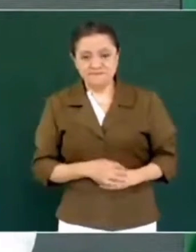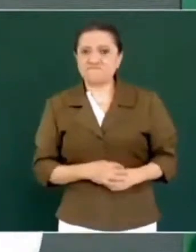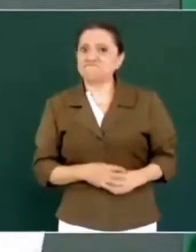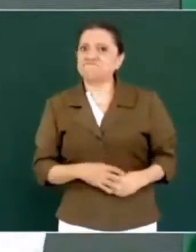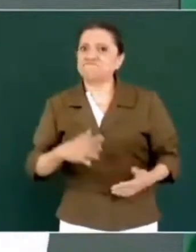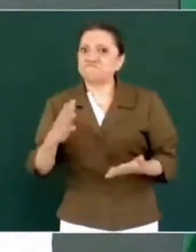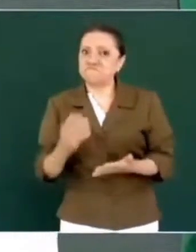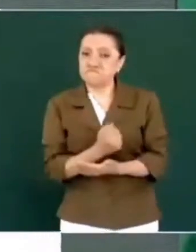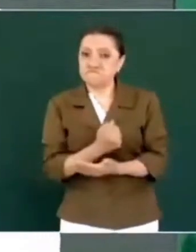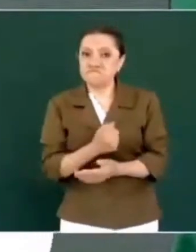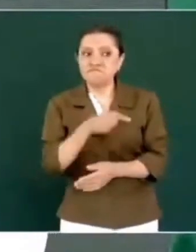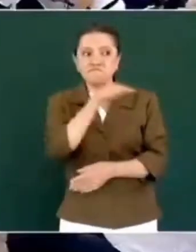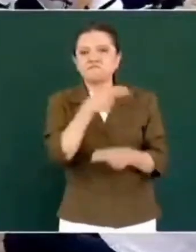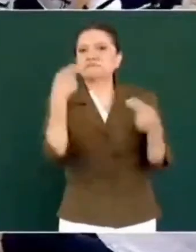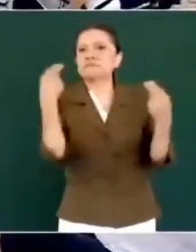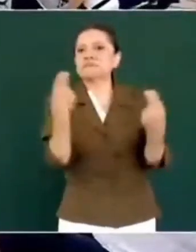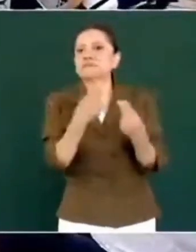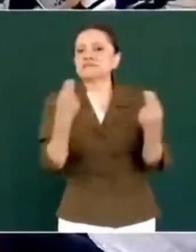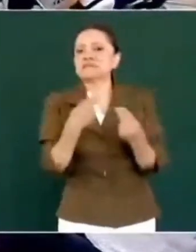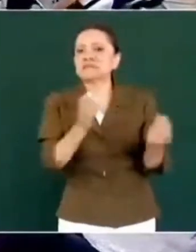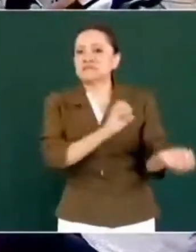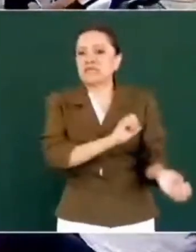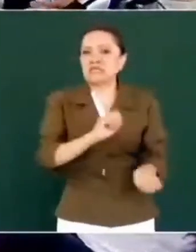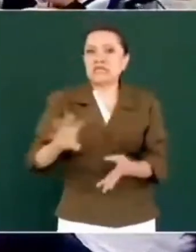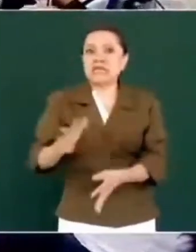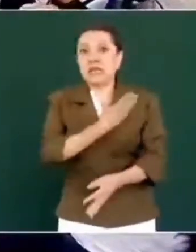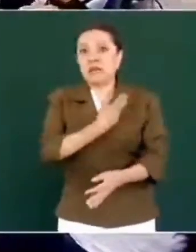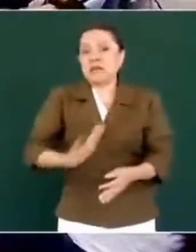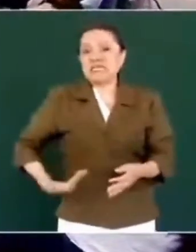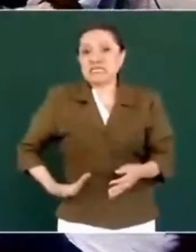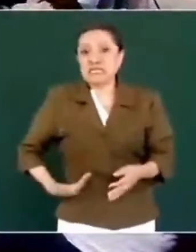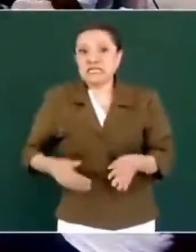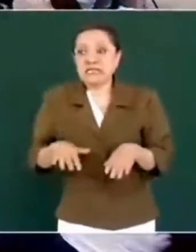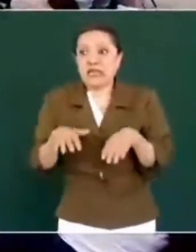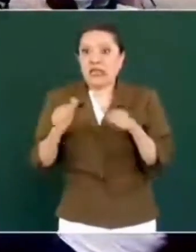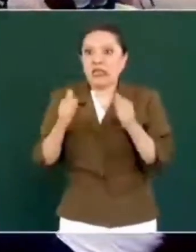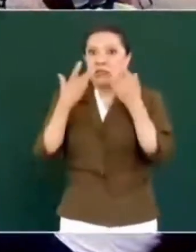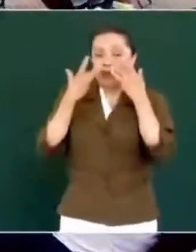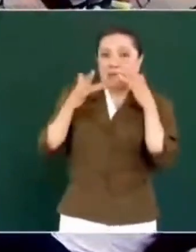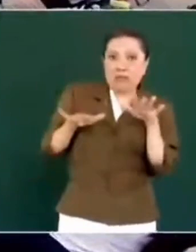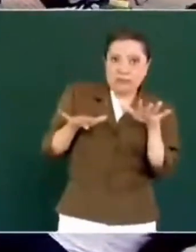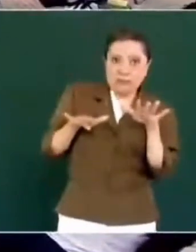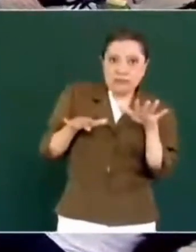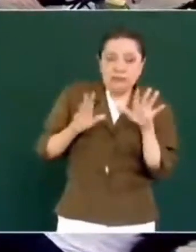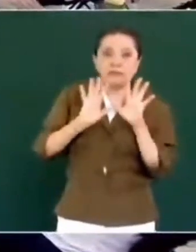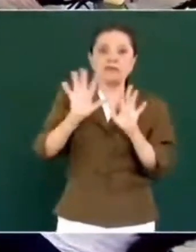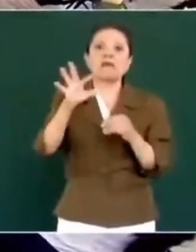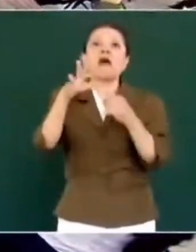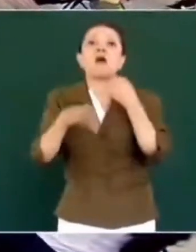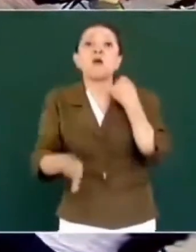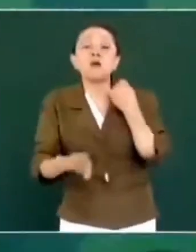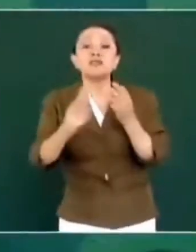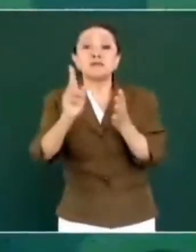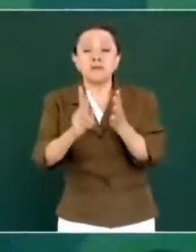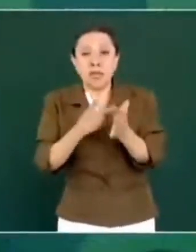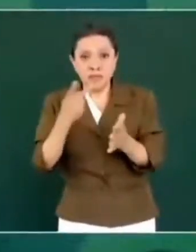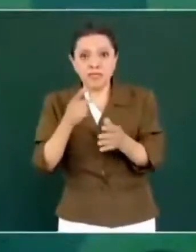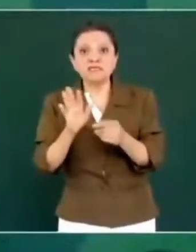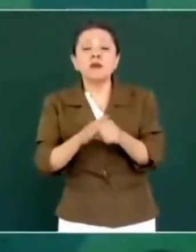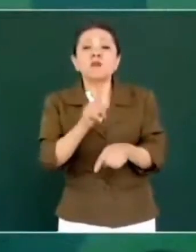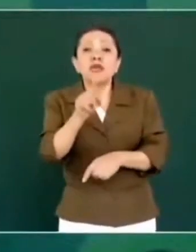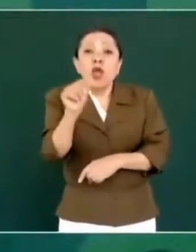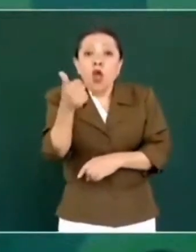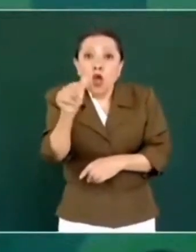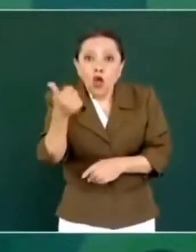Tuvo que dejar la presidencia. Ya por última vez. Porque había estado 11